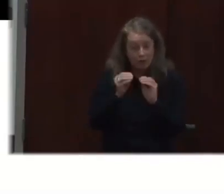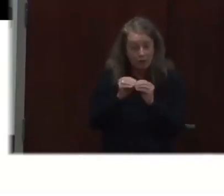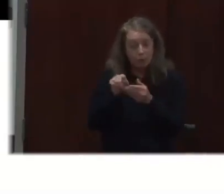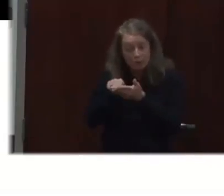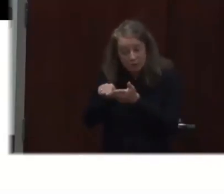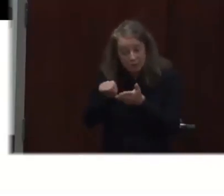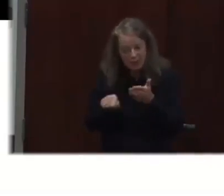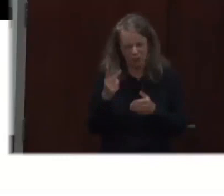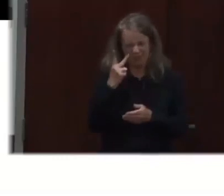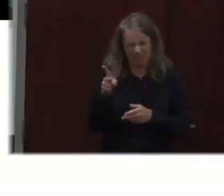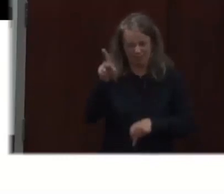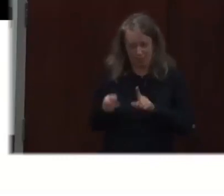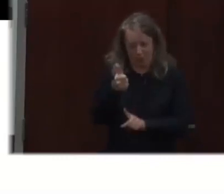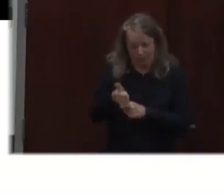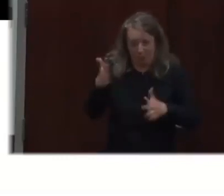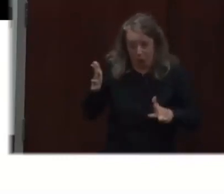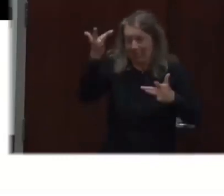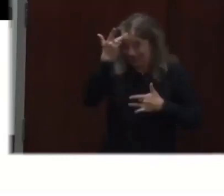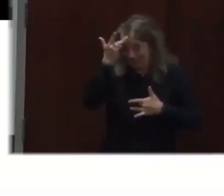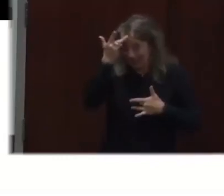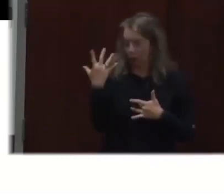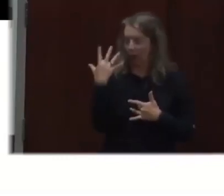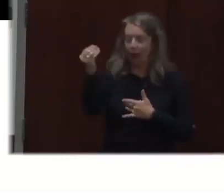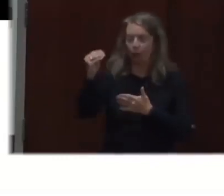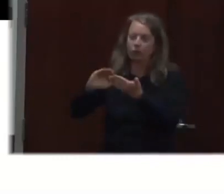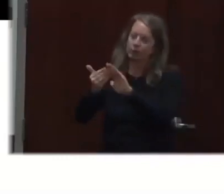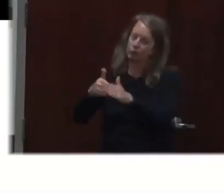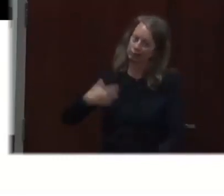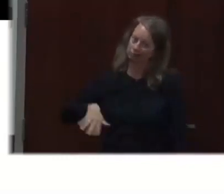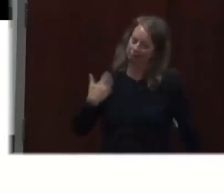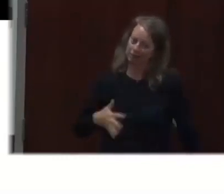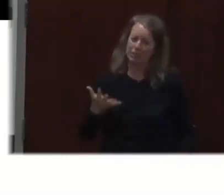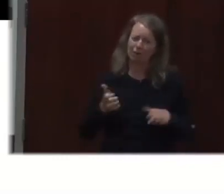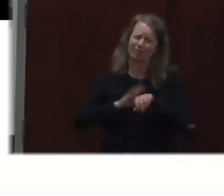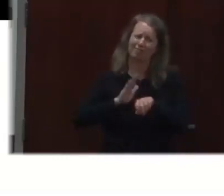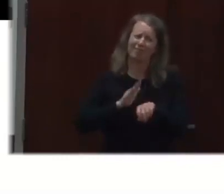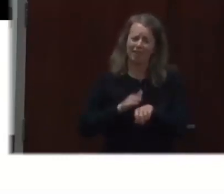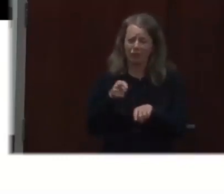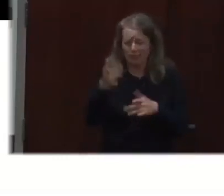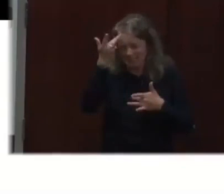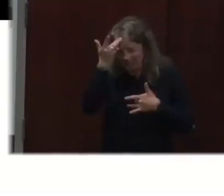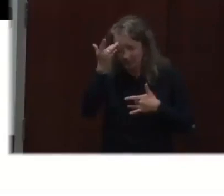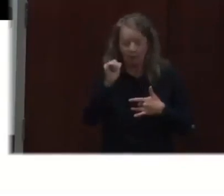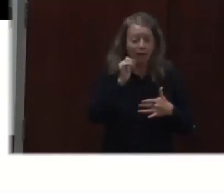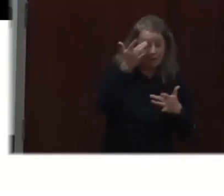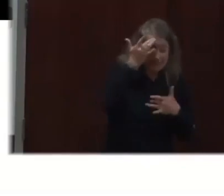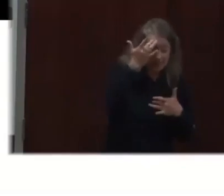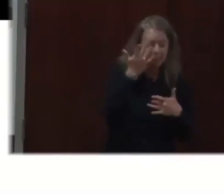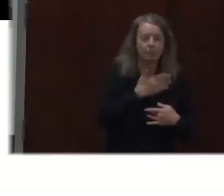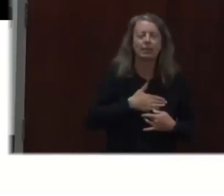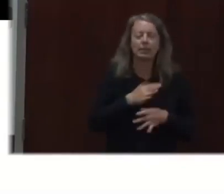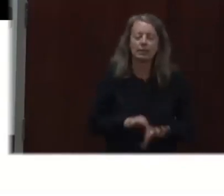Recuerden utilizar sus máscaras y recuerden lavar sus manos y permanecer a seis pies de otras personas.